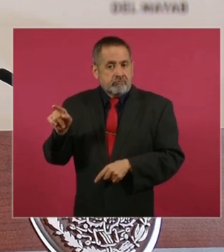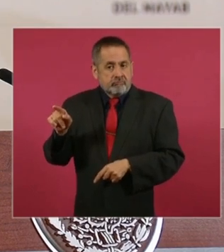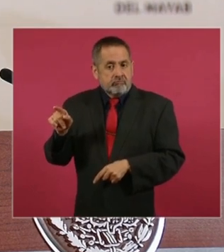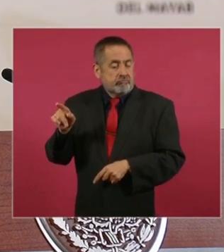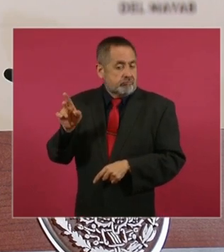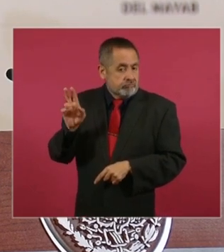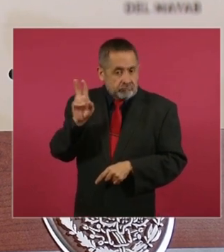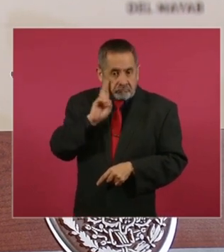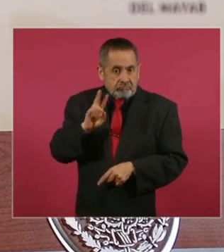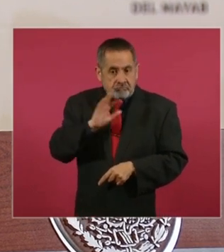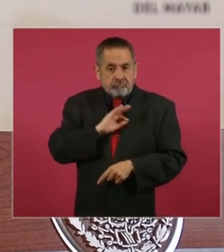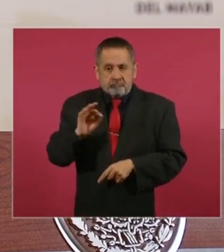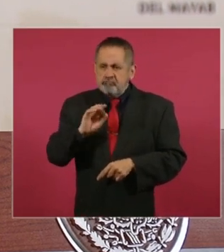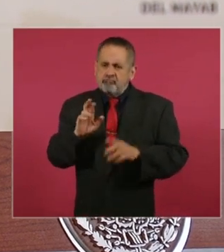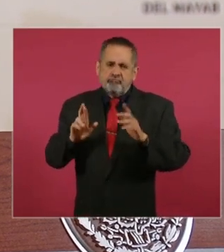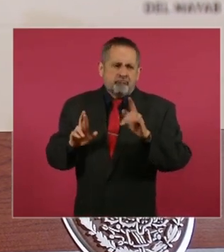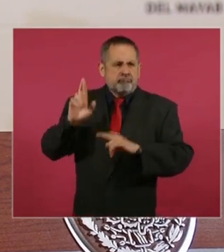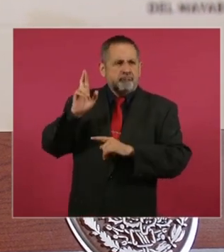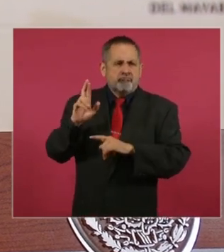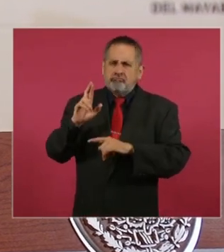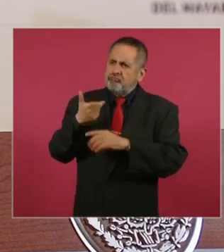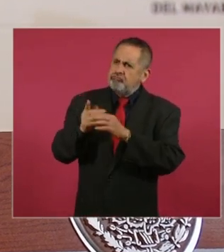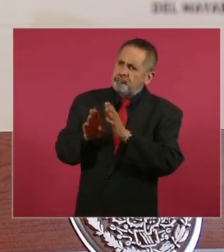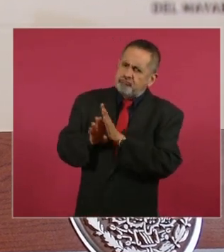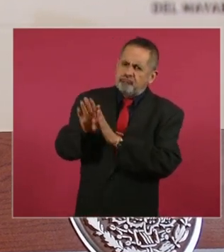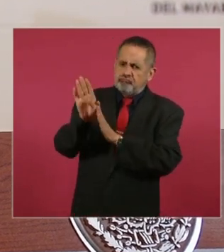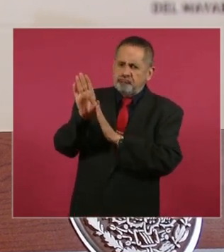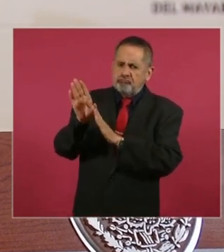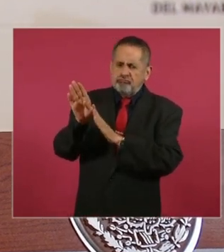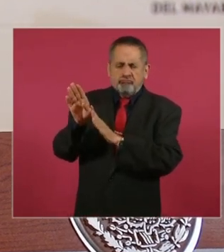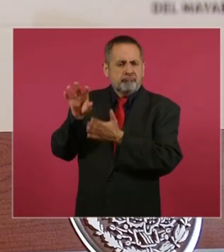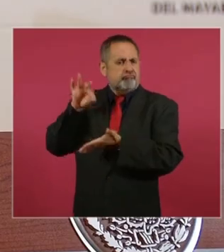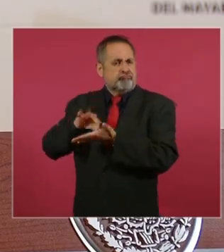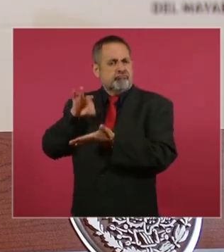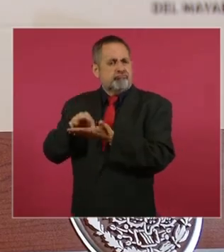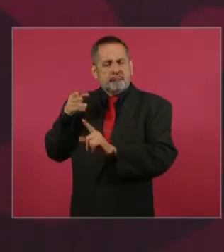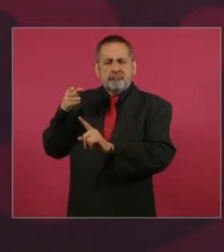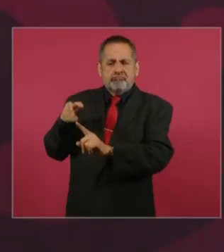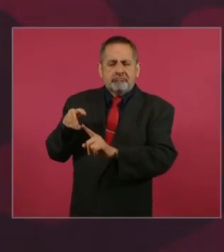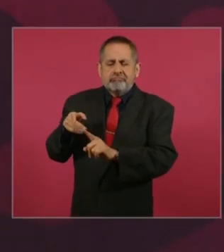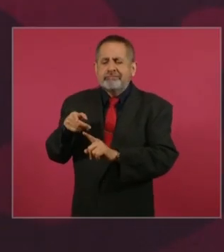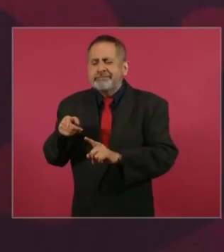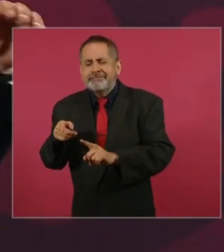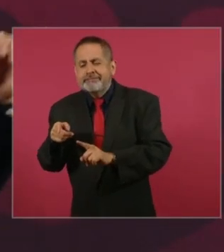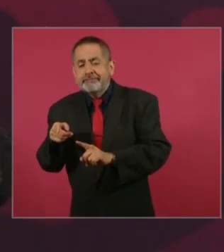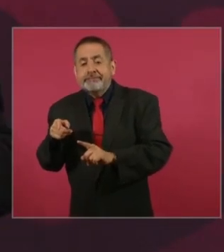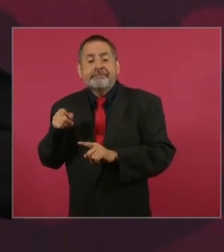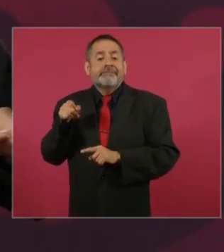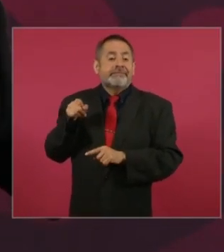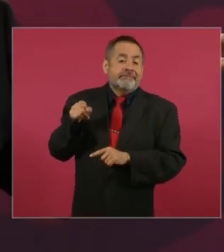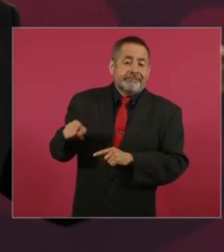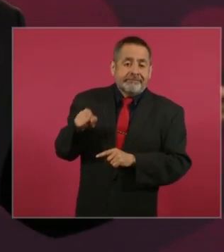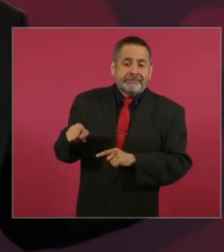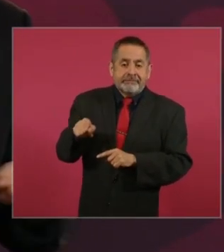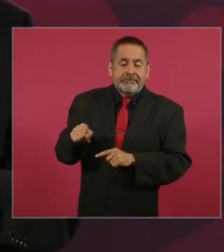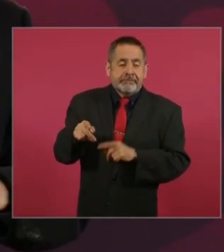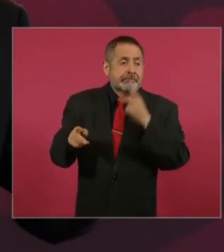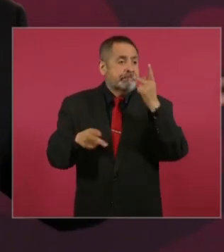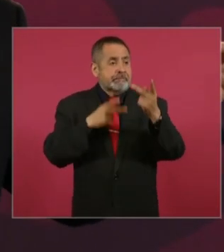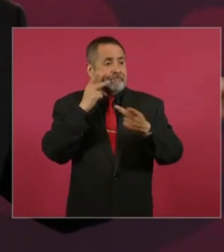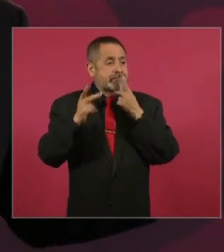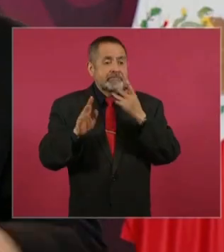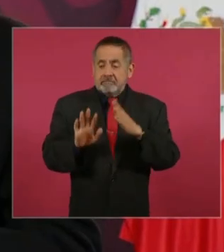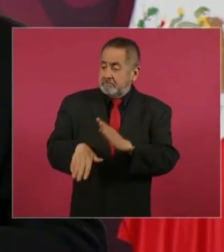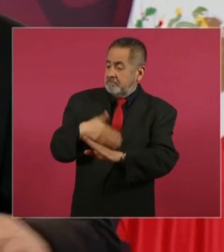levantado el vuelo, pero se metió con una campaña